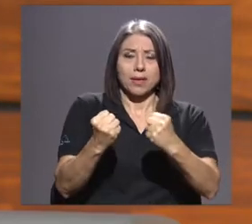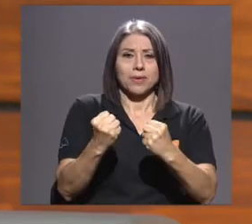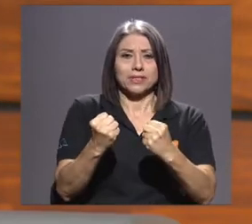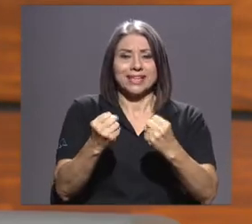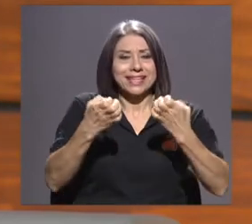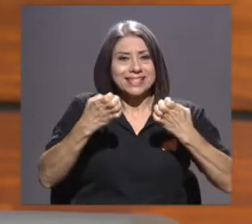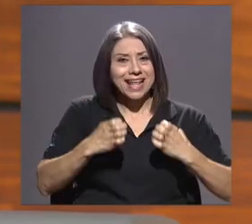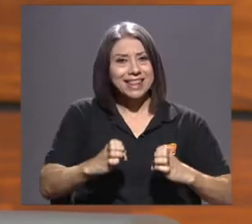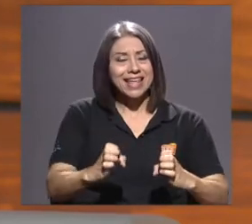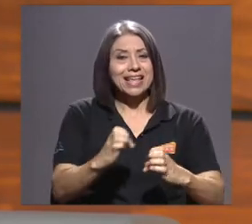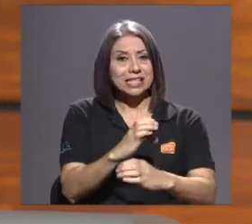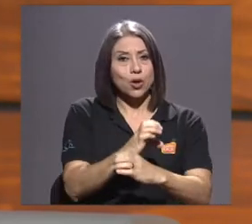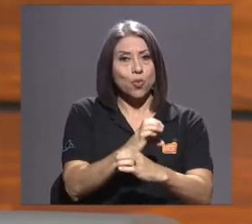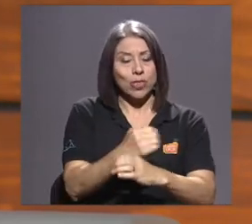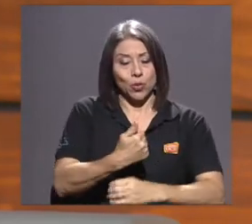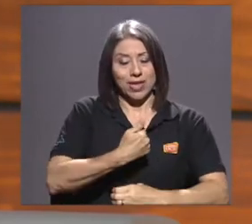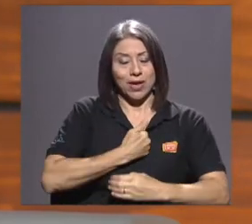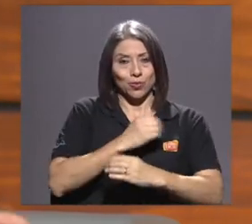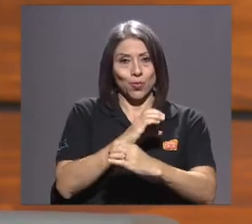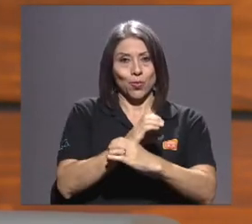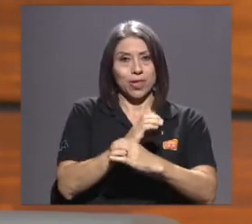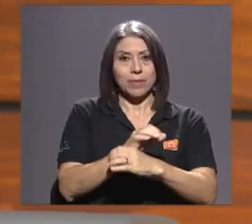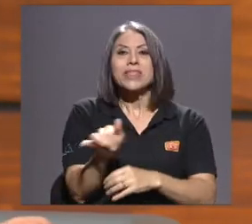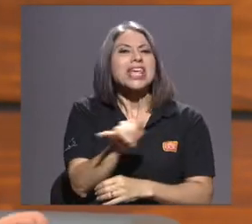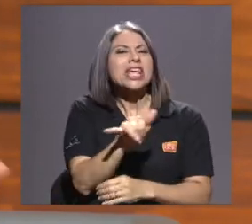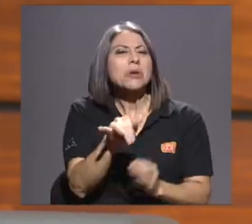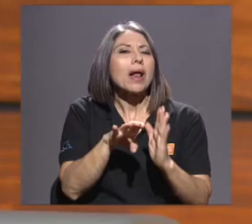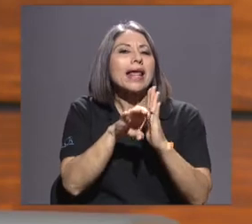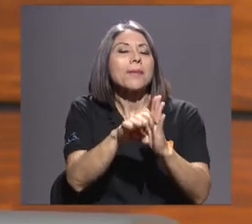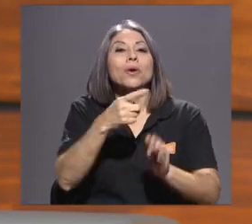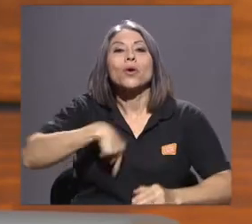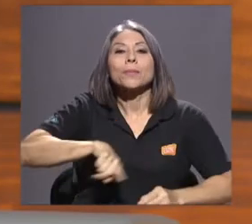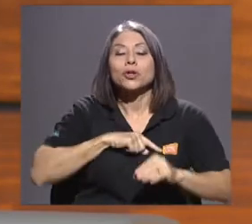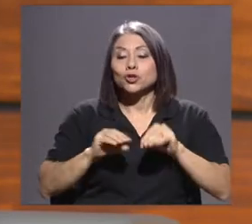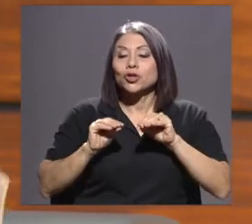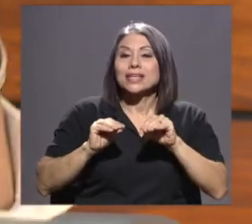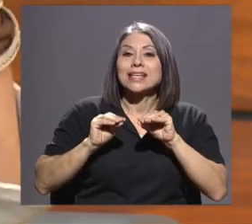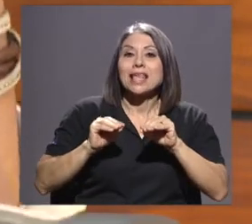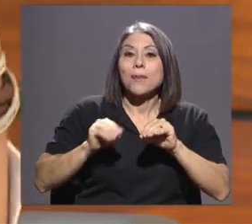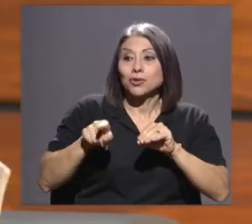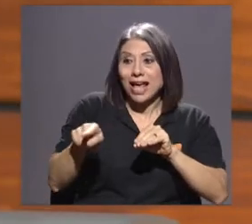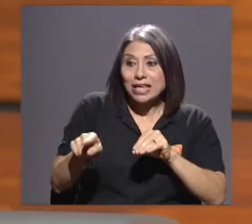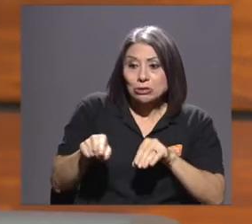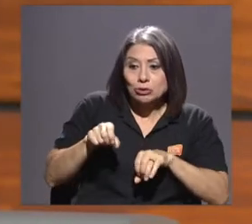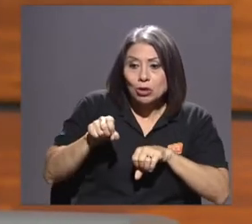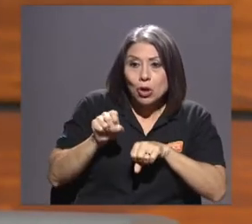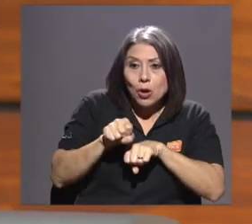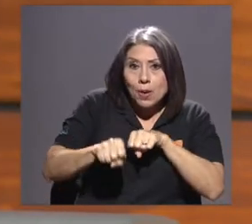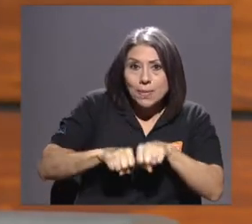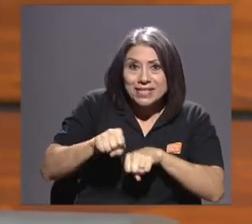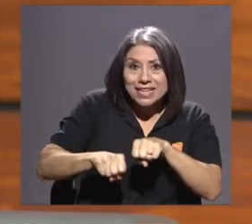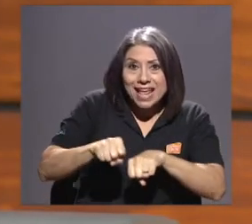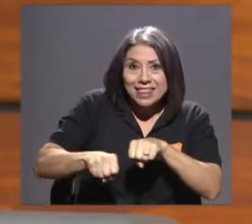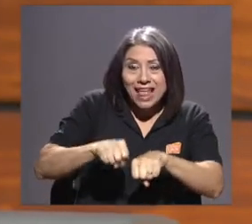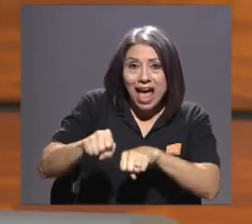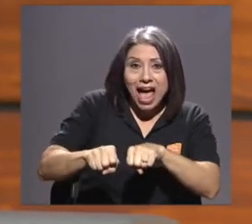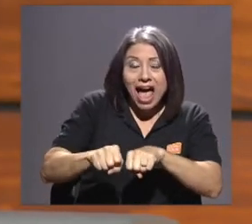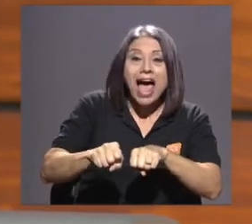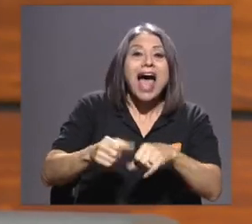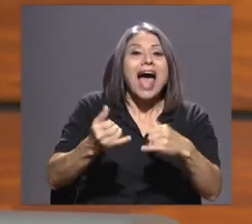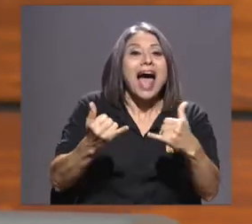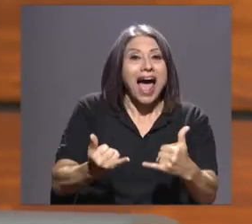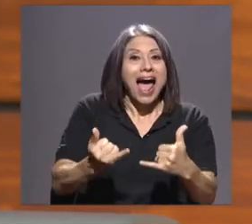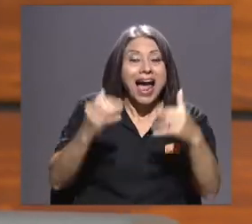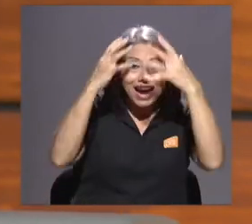autocuido. Es la misma lógica de cuando les enseñamos a andar en bicicleta, bueno, a horas con el casco y las rodilleras y les